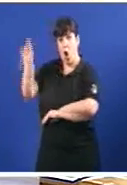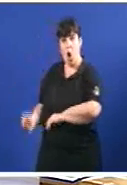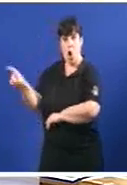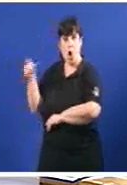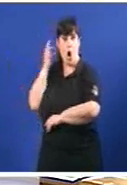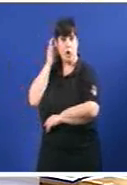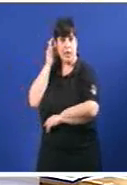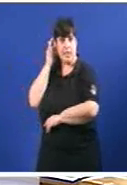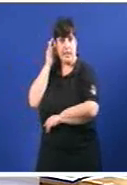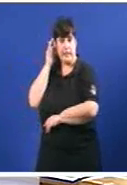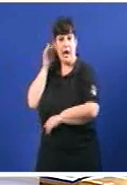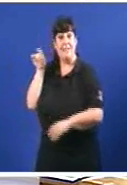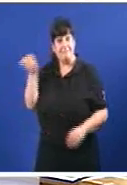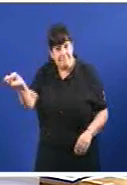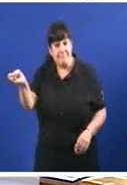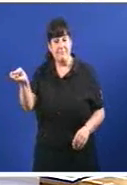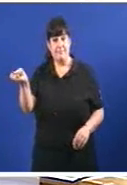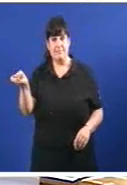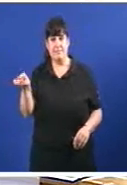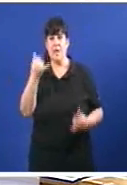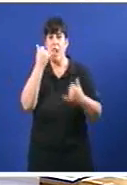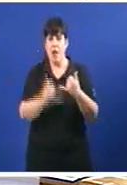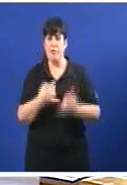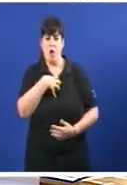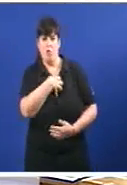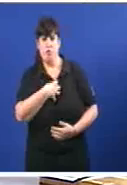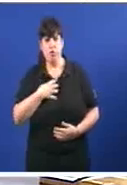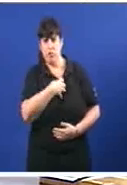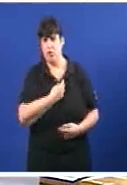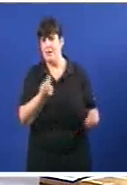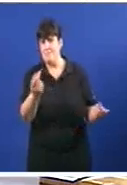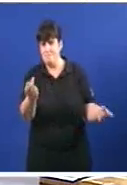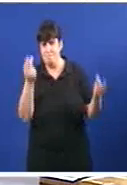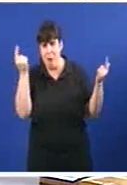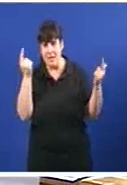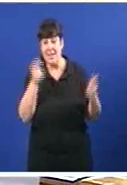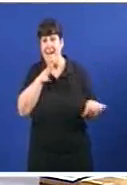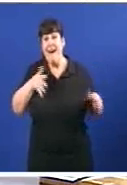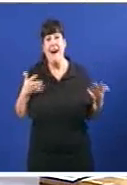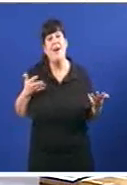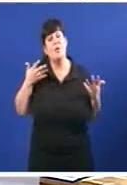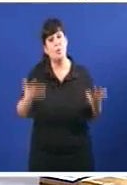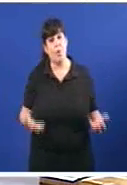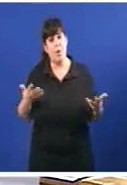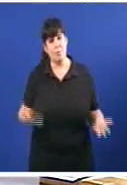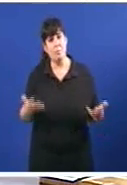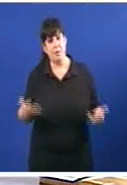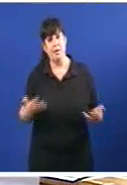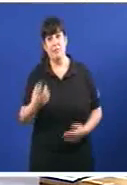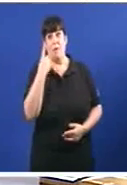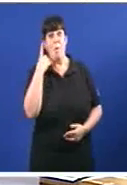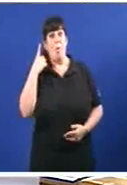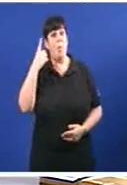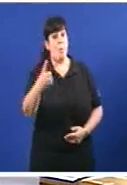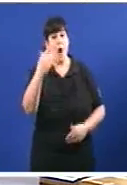incurriu de maneira inexcusable en deixación de funcios, sobrepasando a día de hoxe o transcurso de máis dun ano